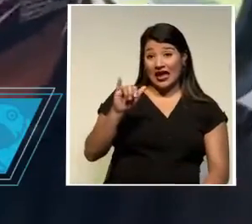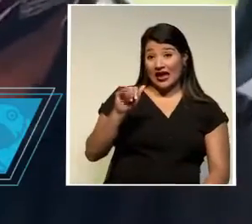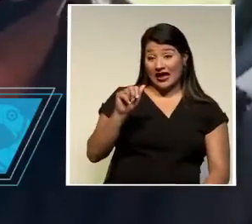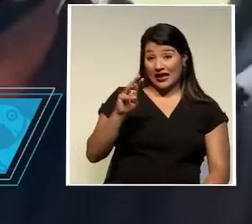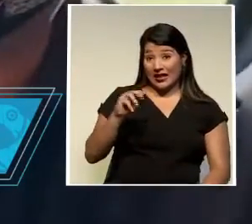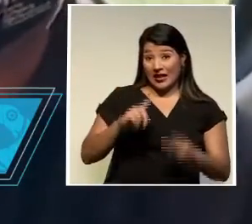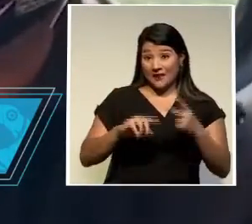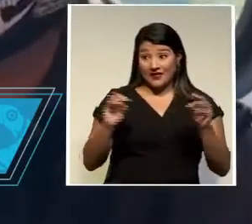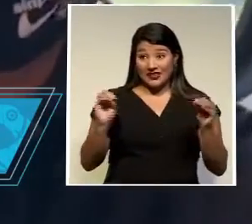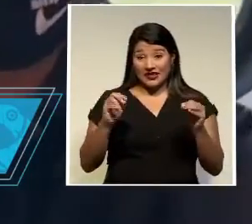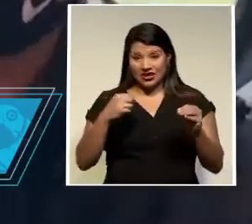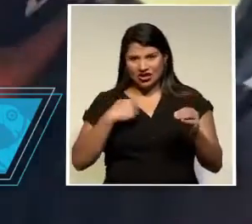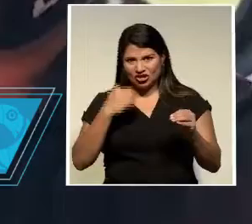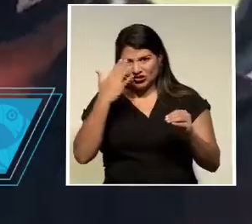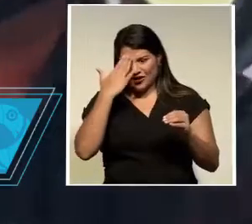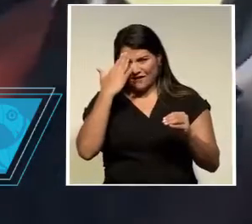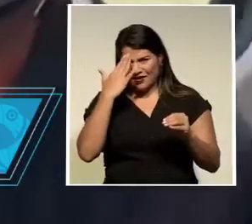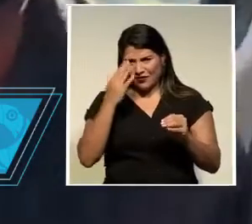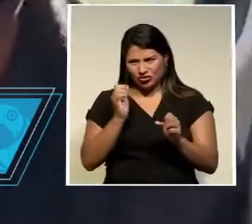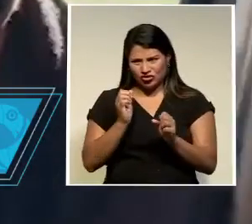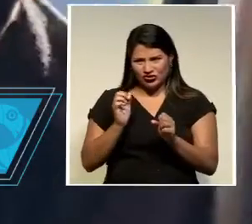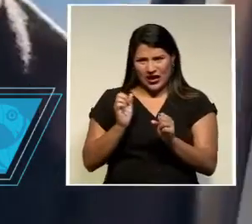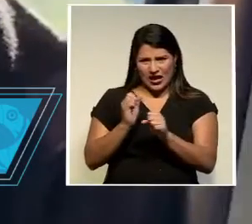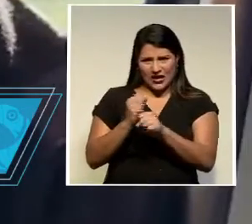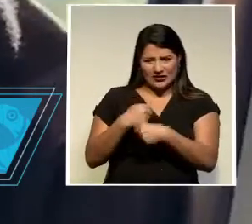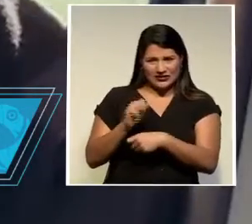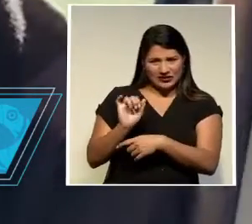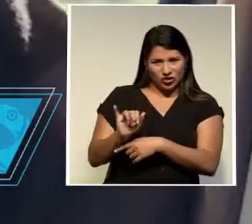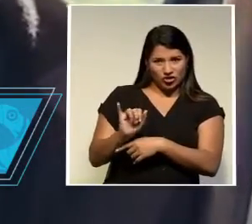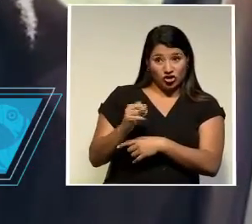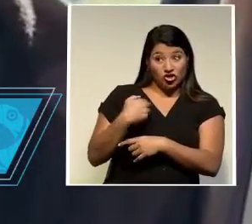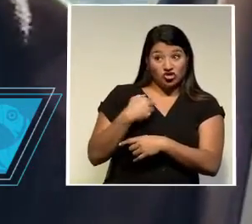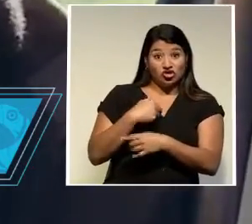enterados de que se iba a pasar lo que vimos fue la noticia